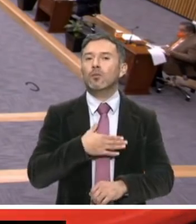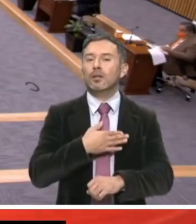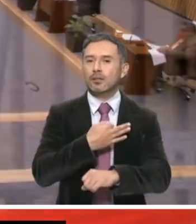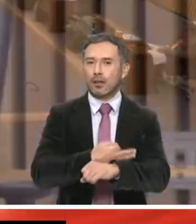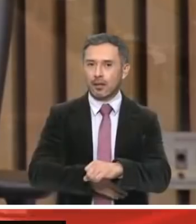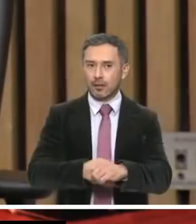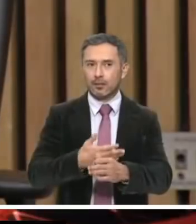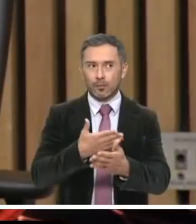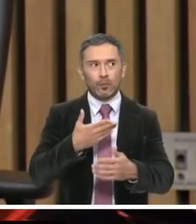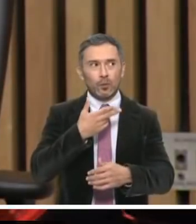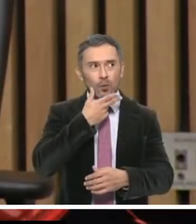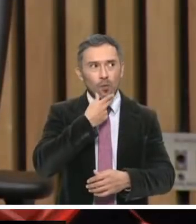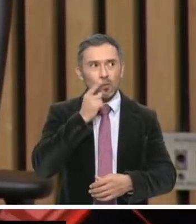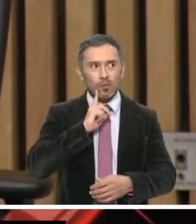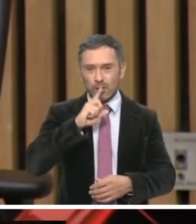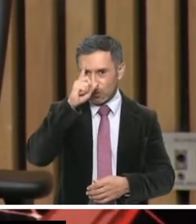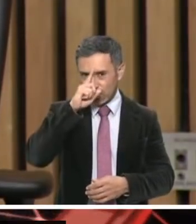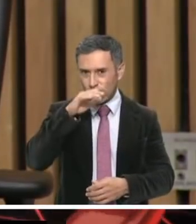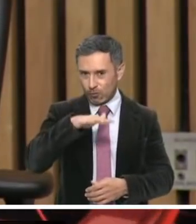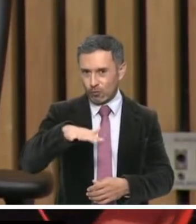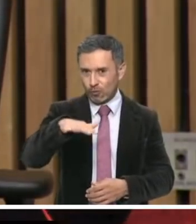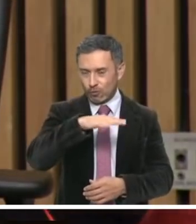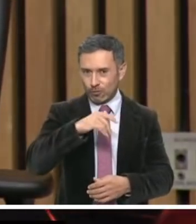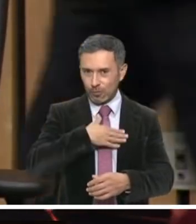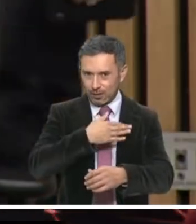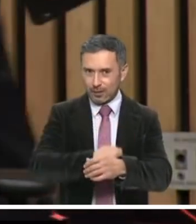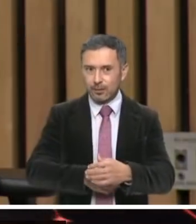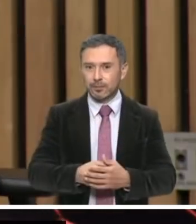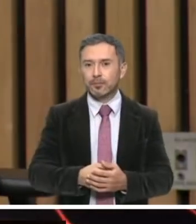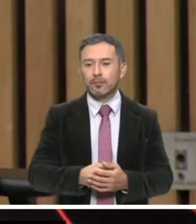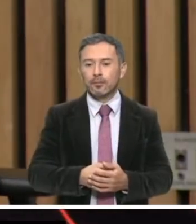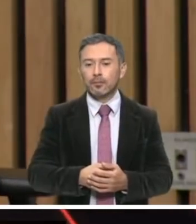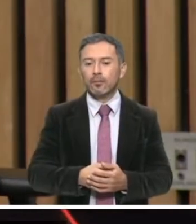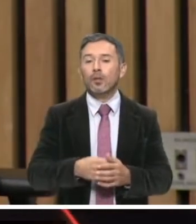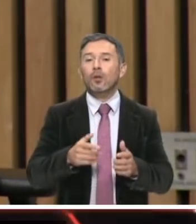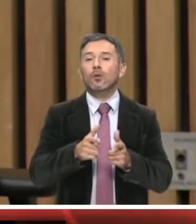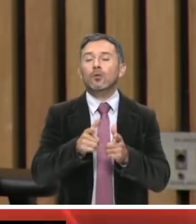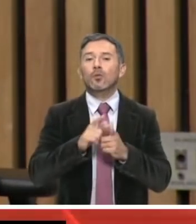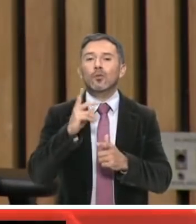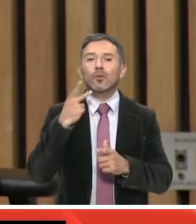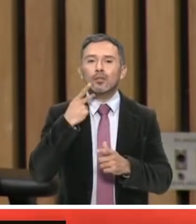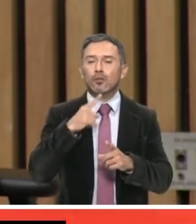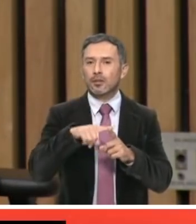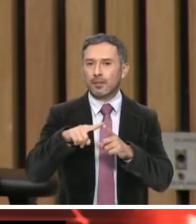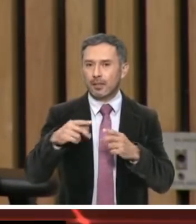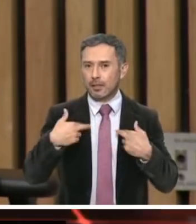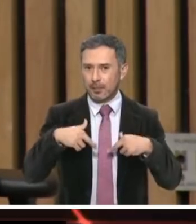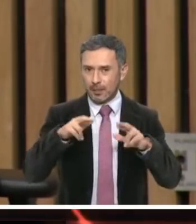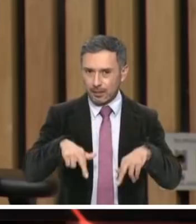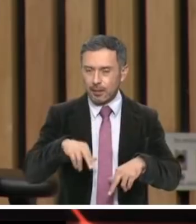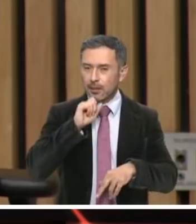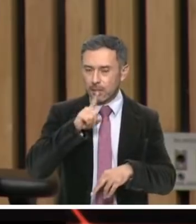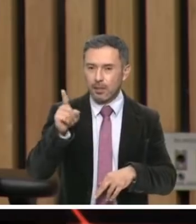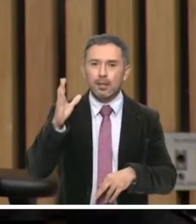a todos los consejeros, representantes de los partidos políticos y del poder